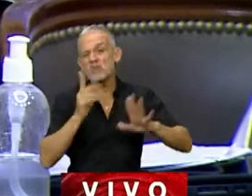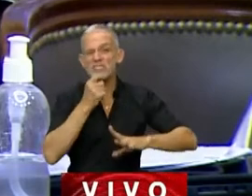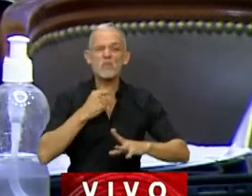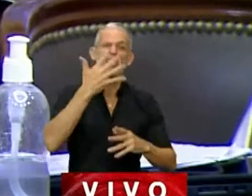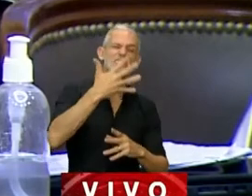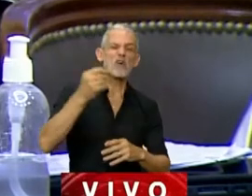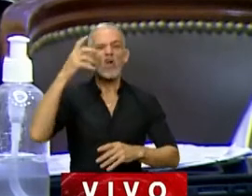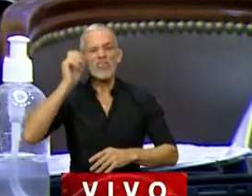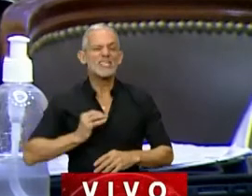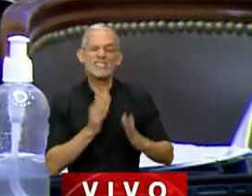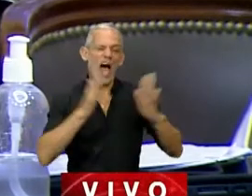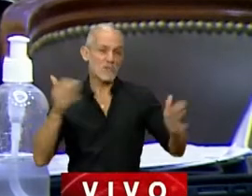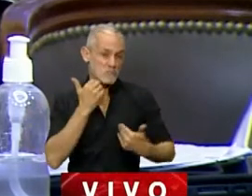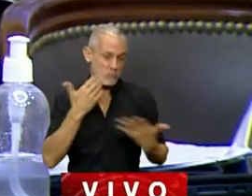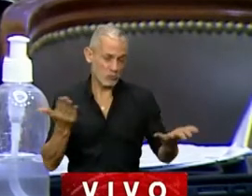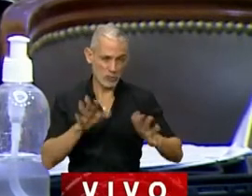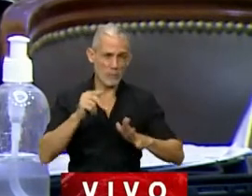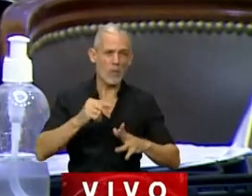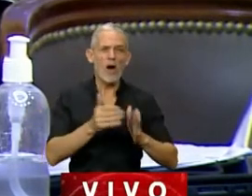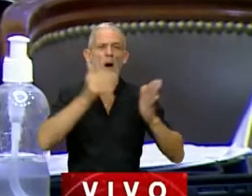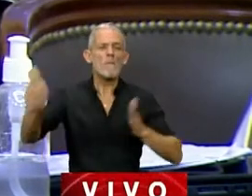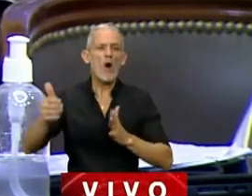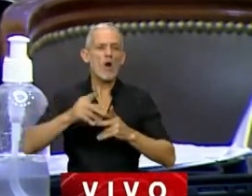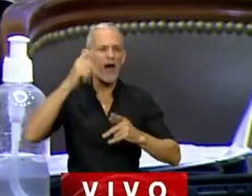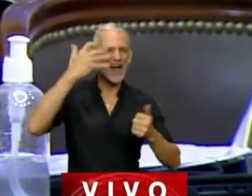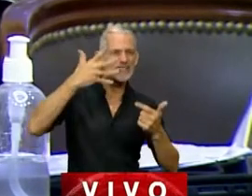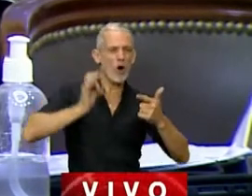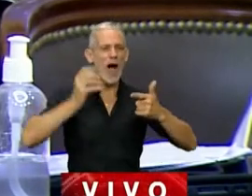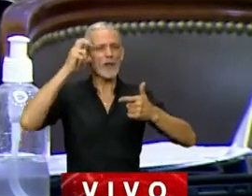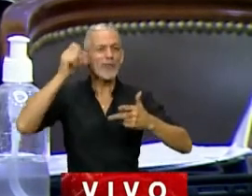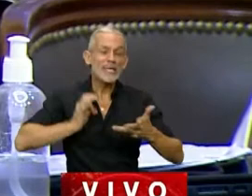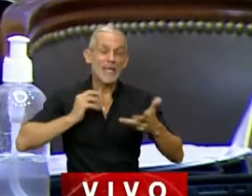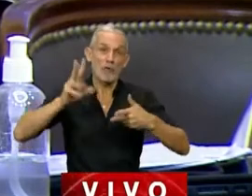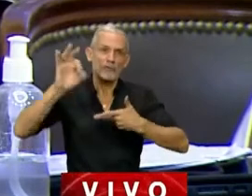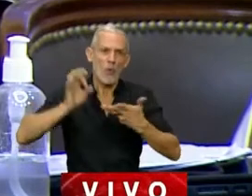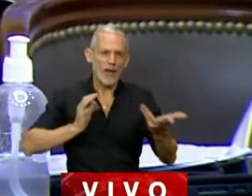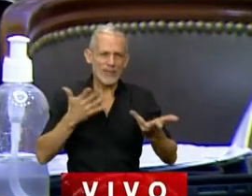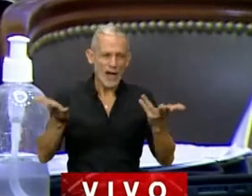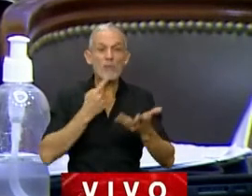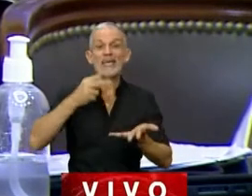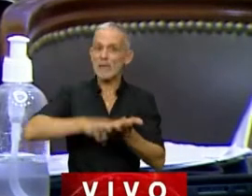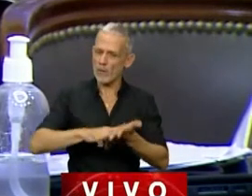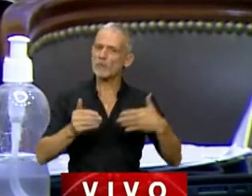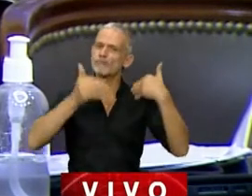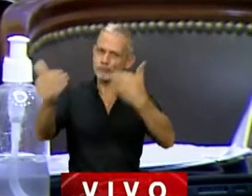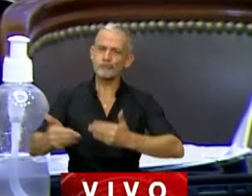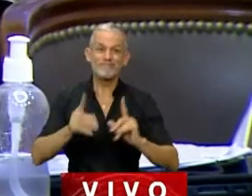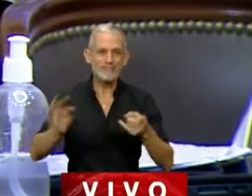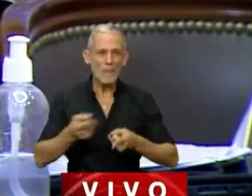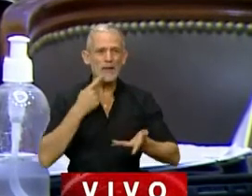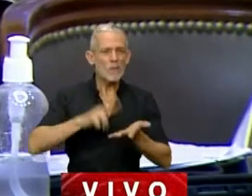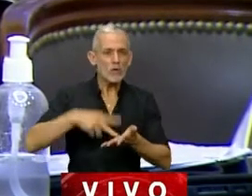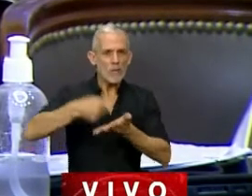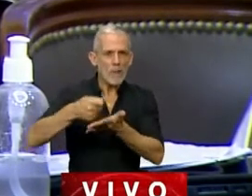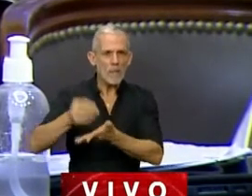por 5 o por 10 años, porque no sólo es la prórroga en el destino, sino hay una prórroga en impuestos que estamos prorrogando